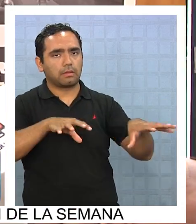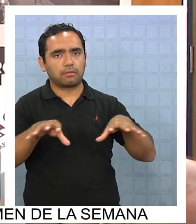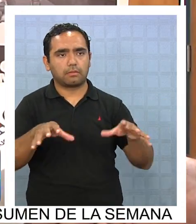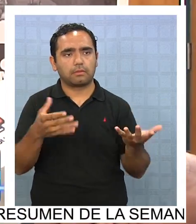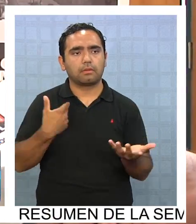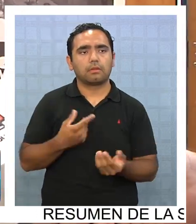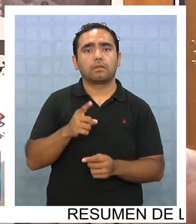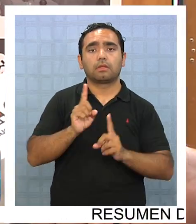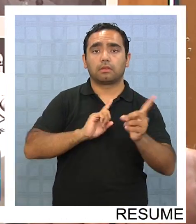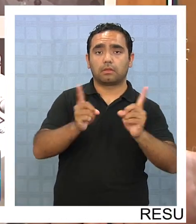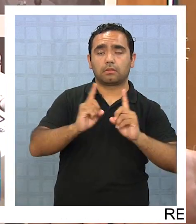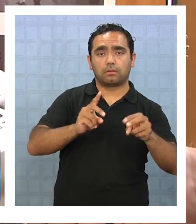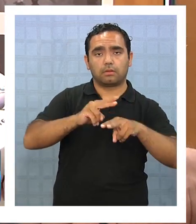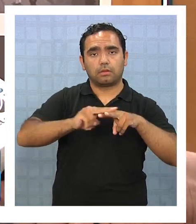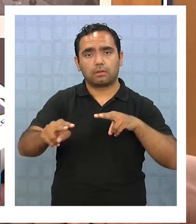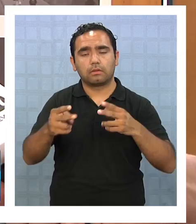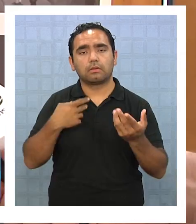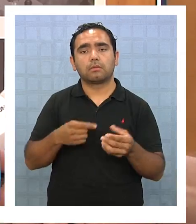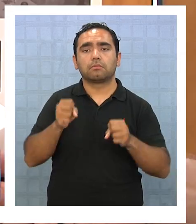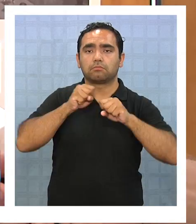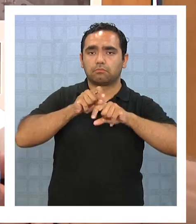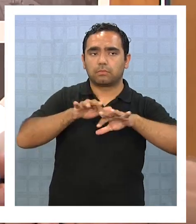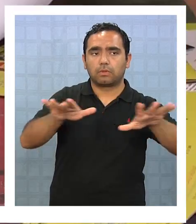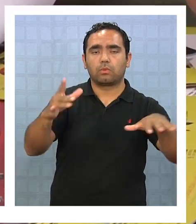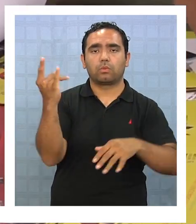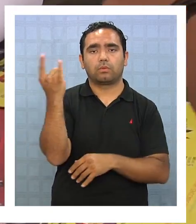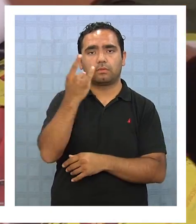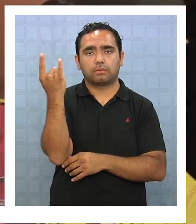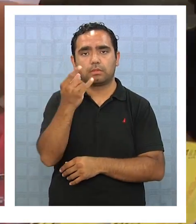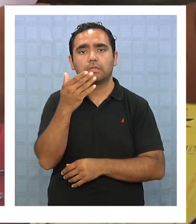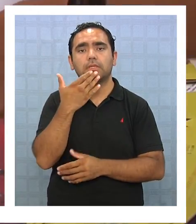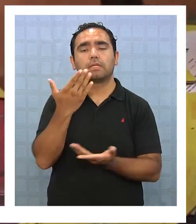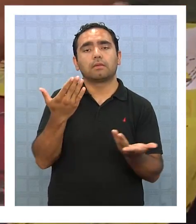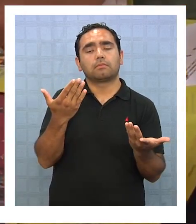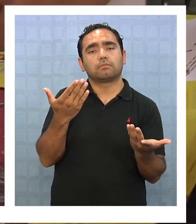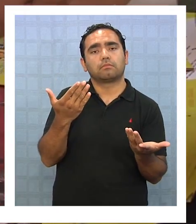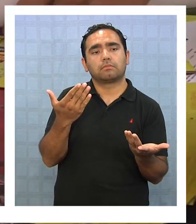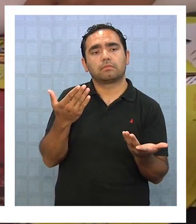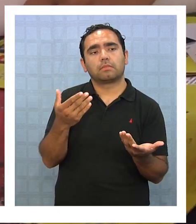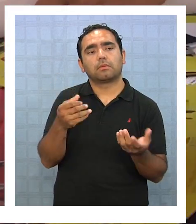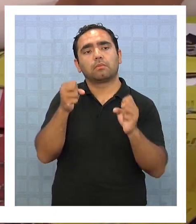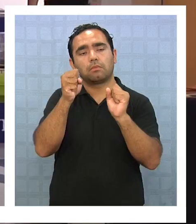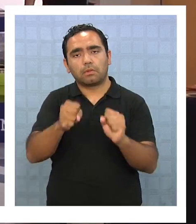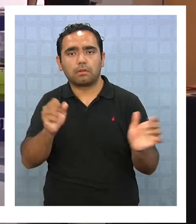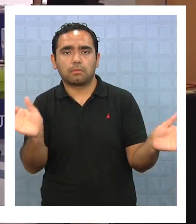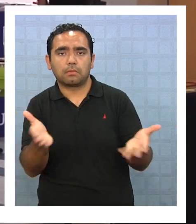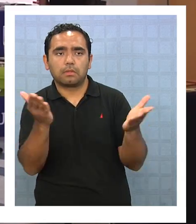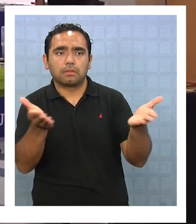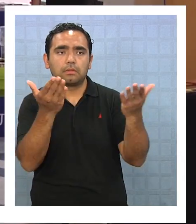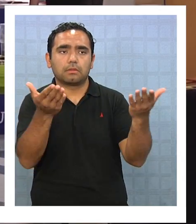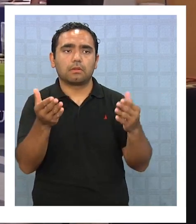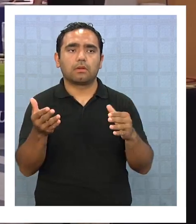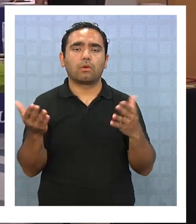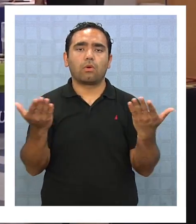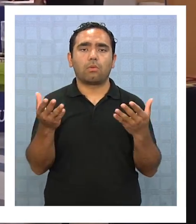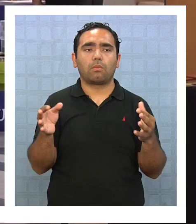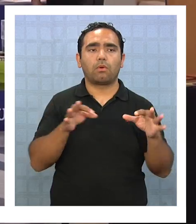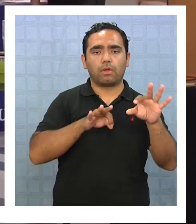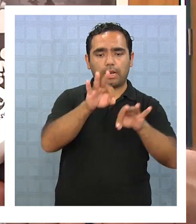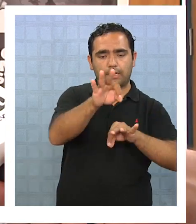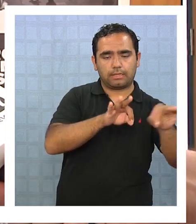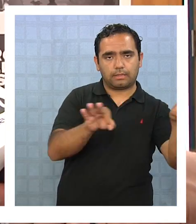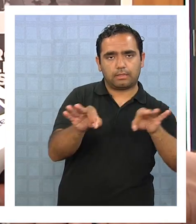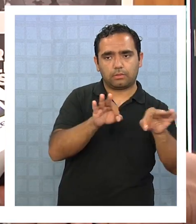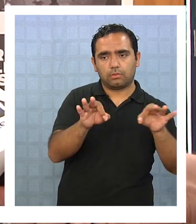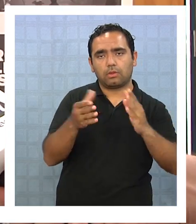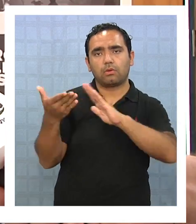Entonces la gestión se realizó a través de esos canales con la universidad y la facultad para poder potenciar en el fondo la vinculación de la arquitectura